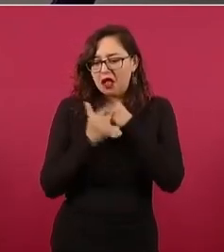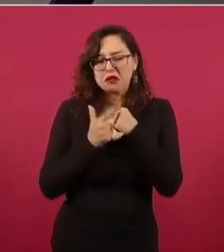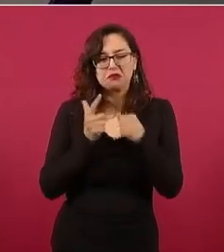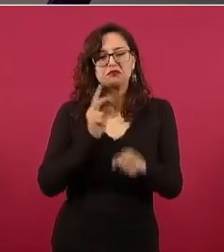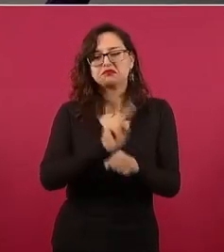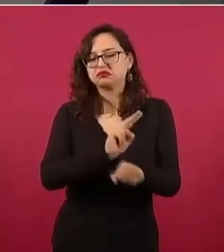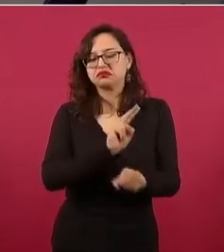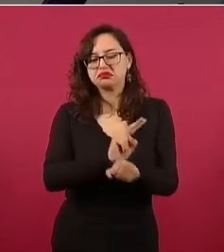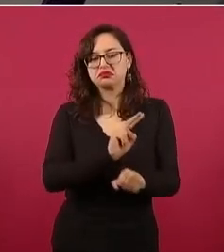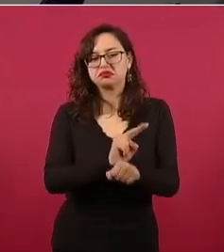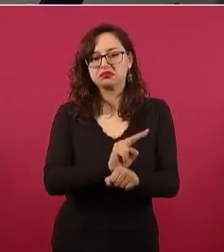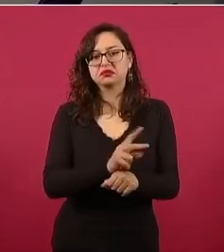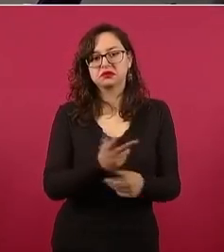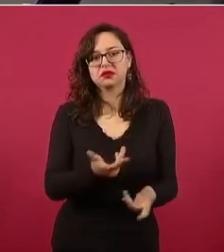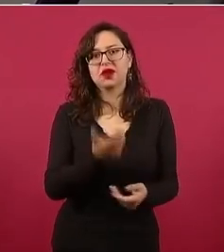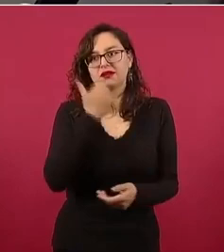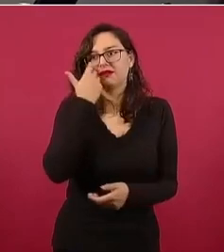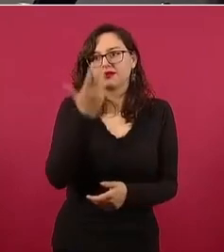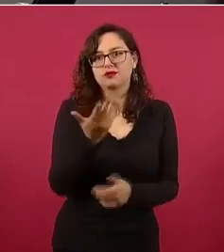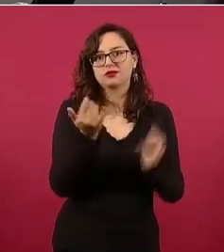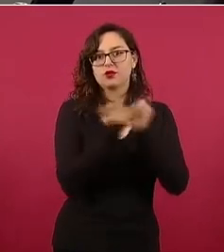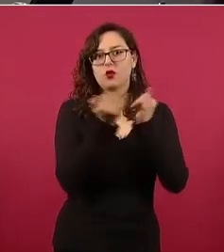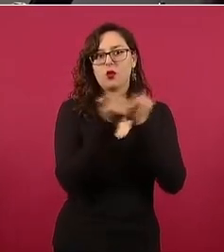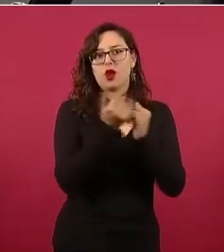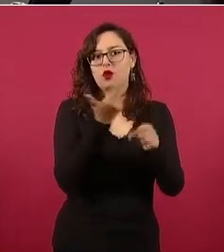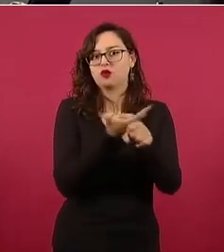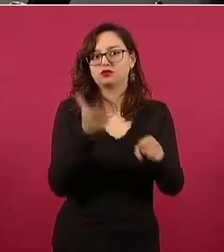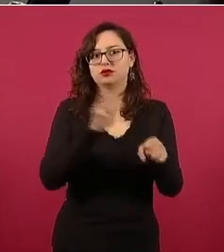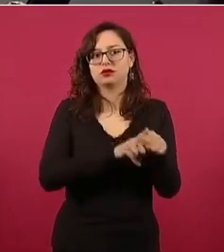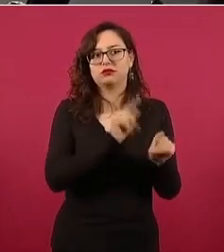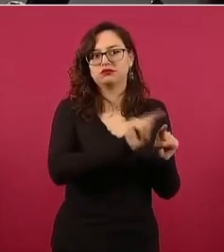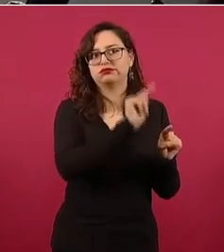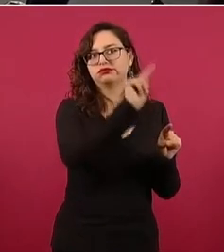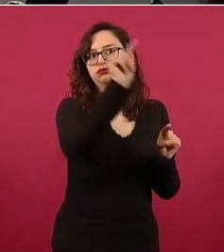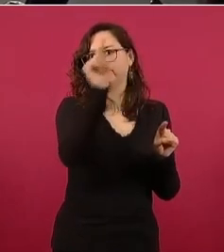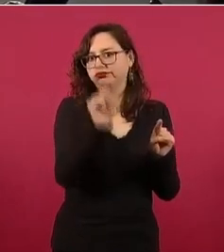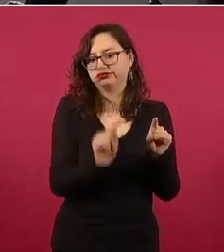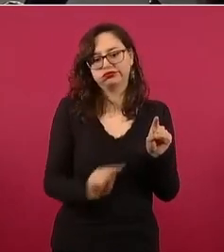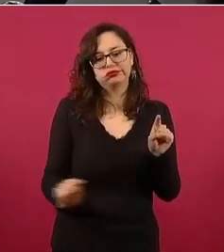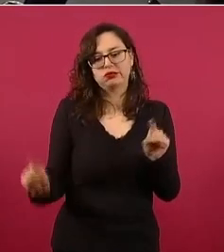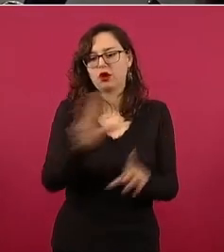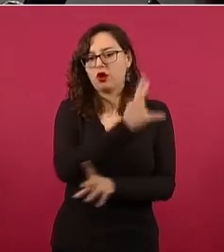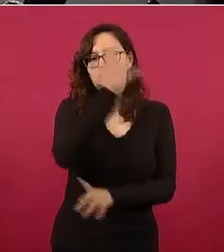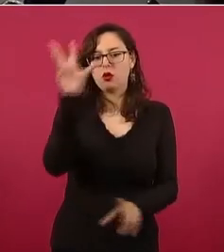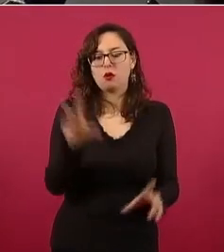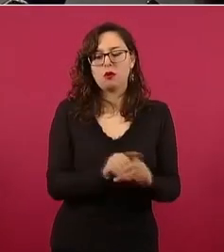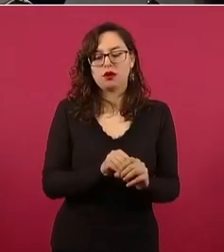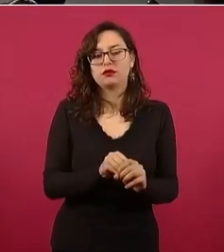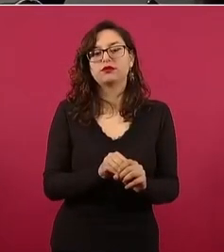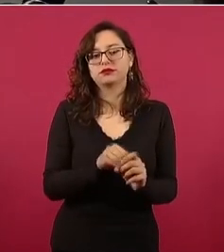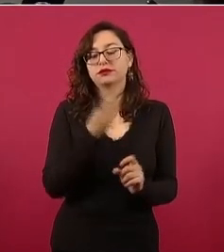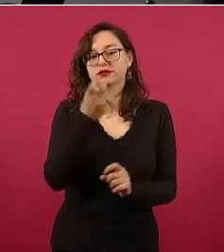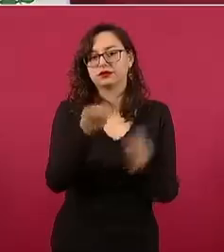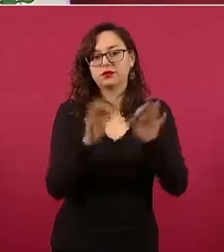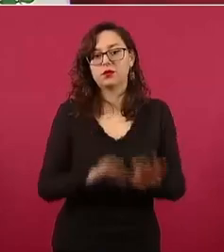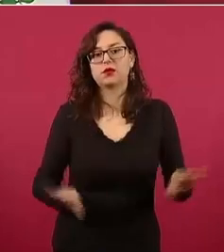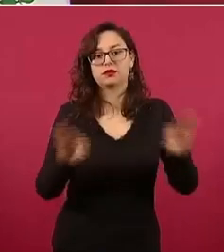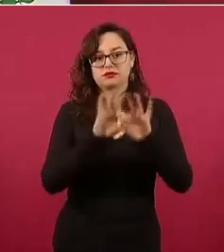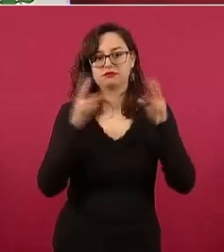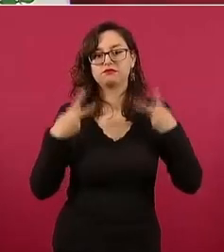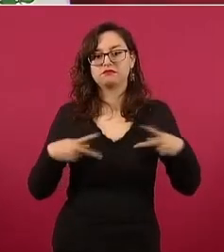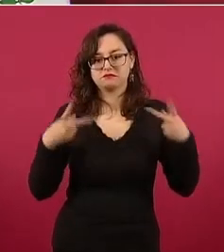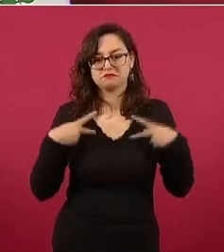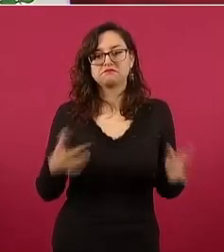Y así queremos, en todos los hospitales. Por eso hablo de la participación de la gente.